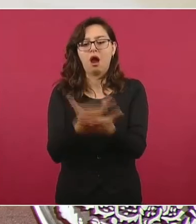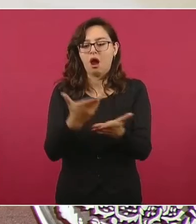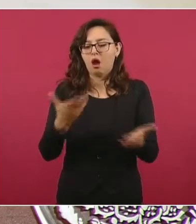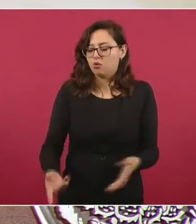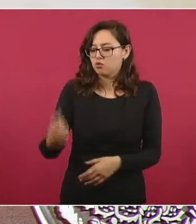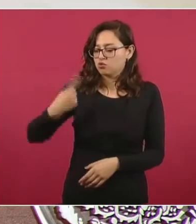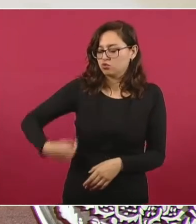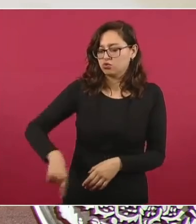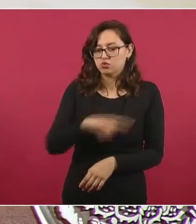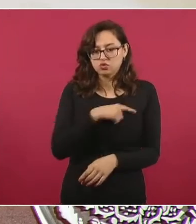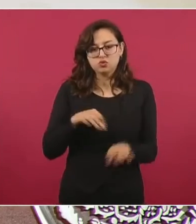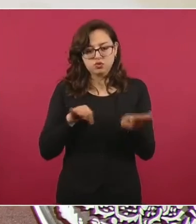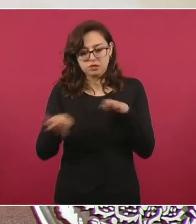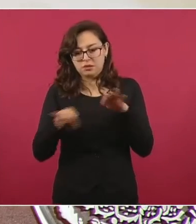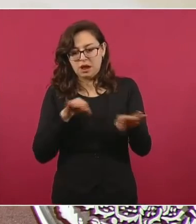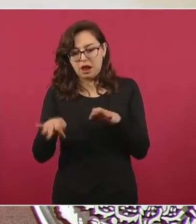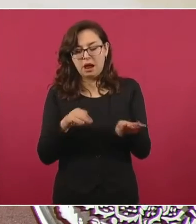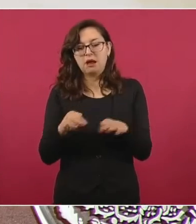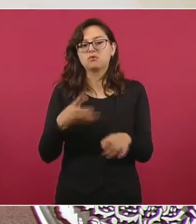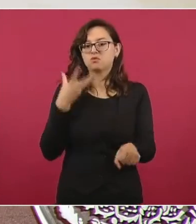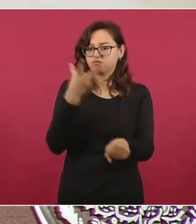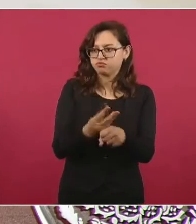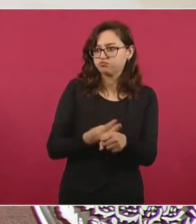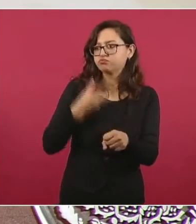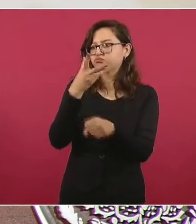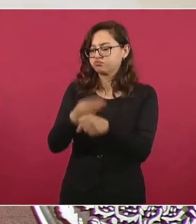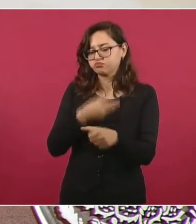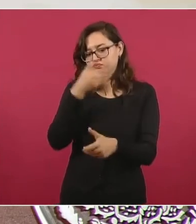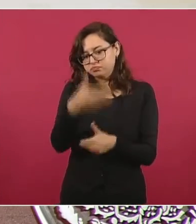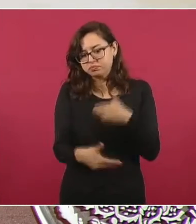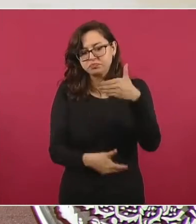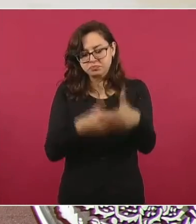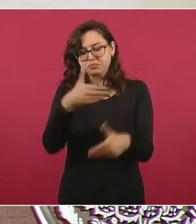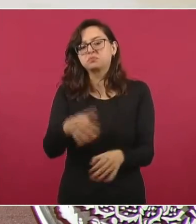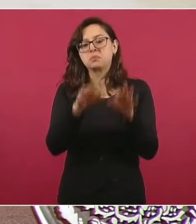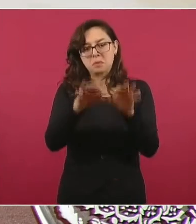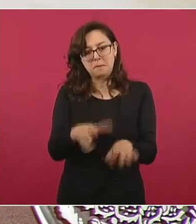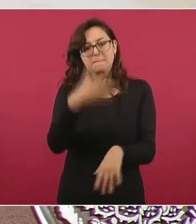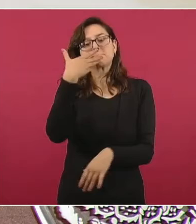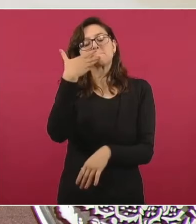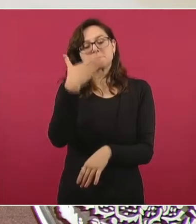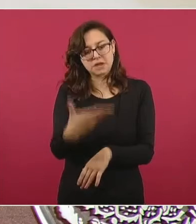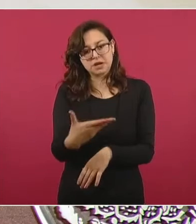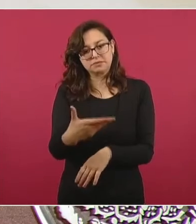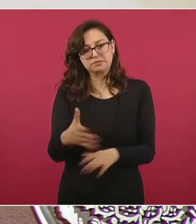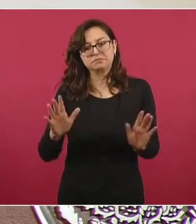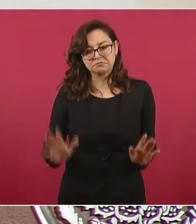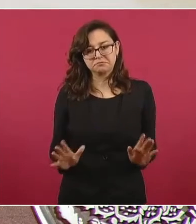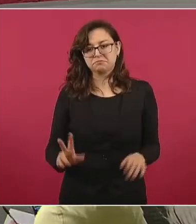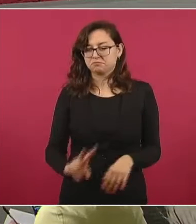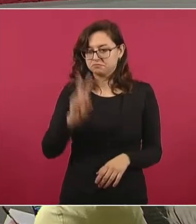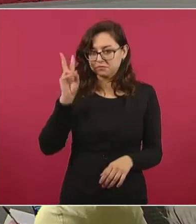precisión a las estructuras criminales. Estamos en el camino correcto en el que se considera cero